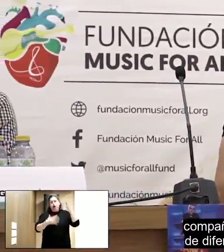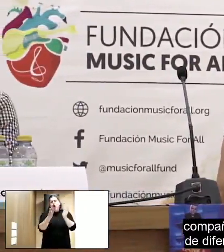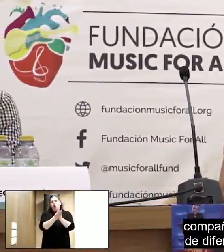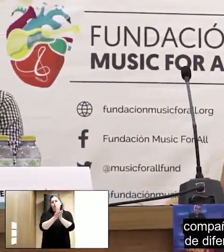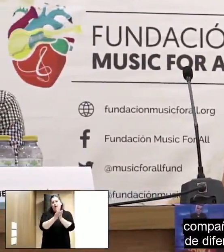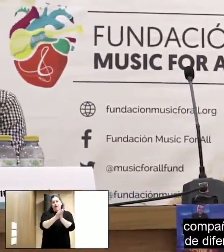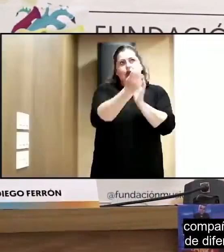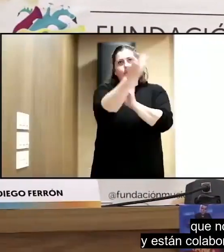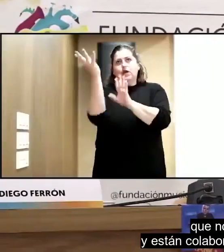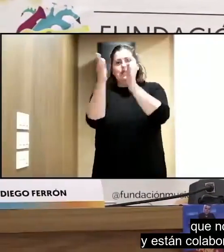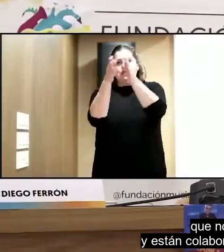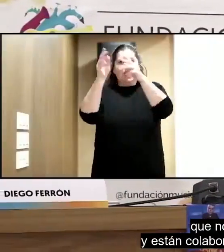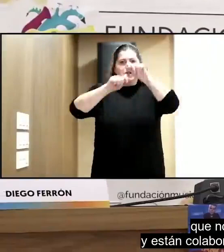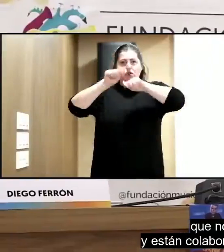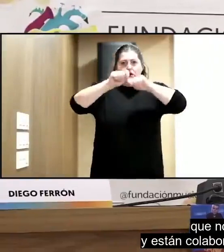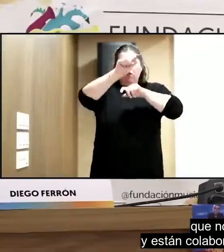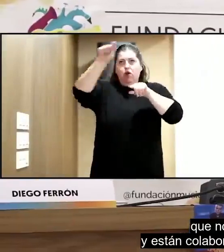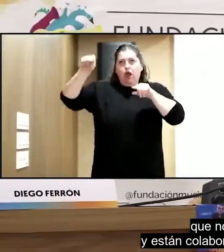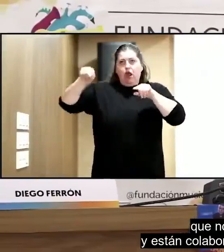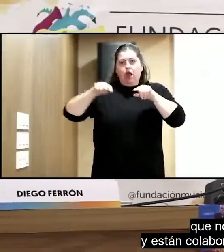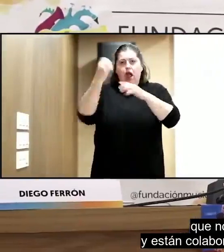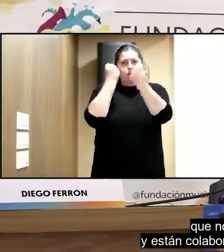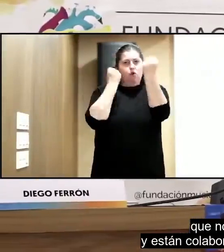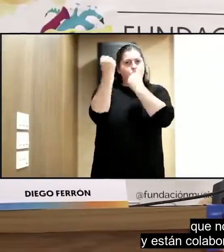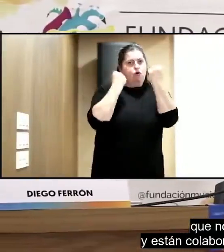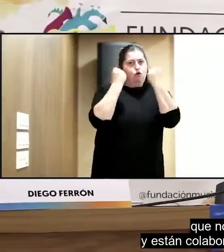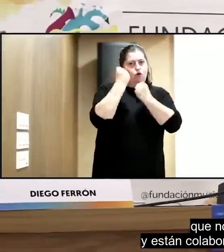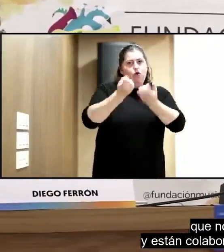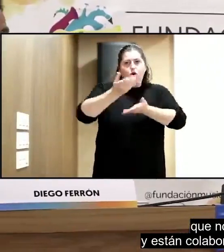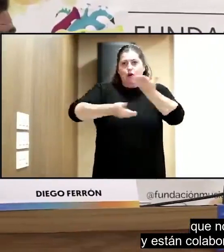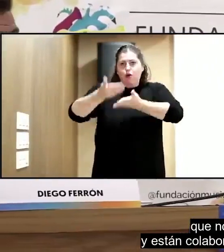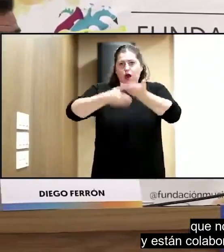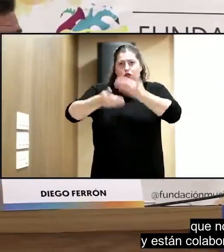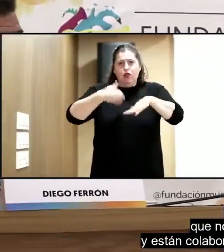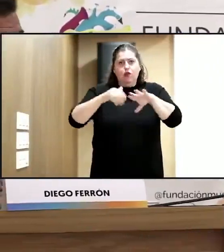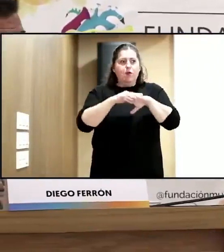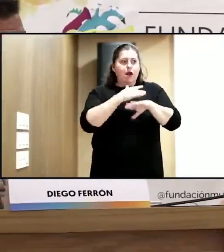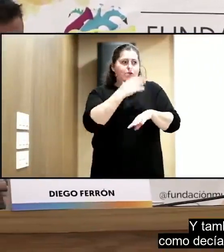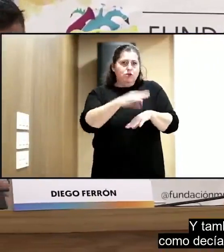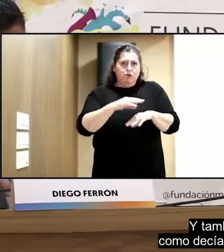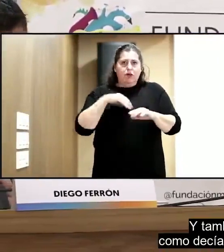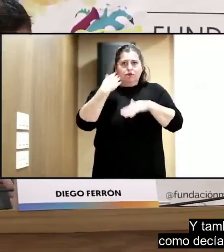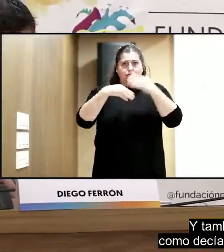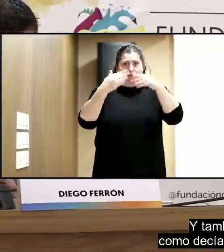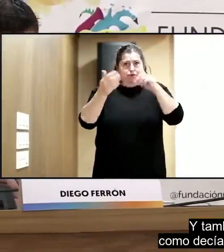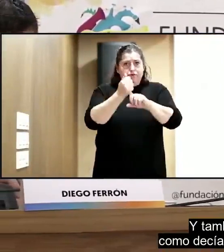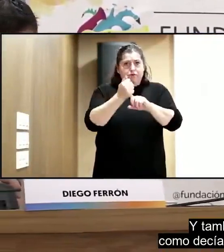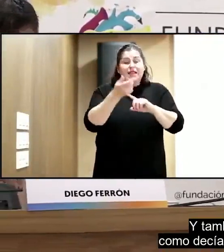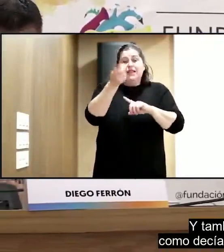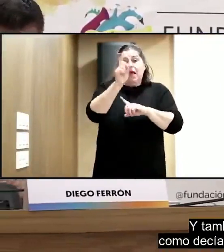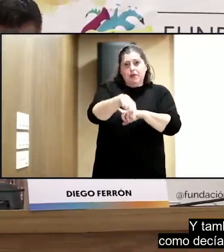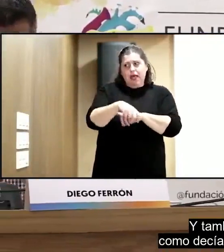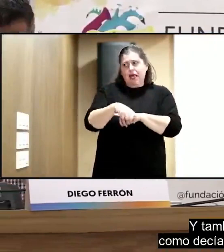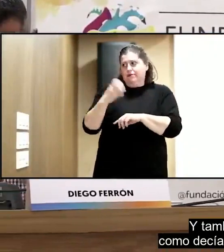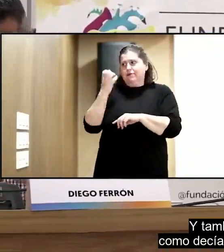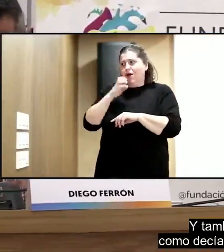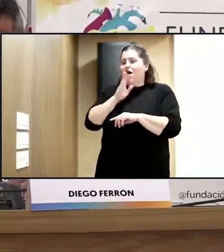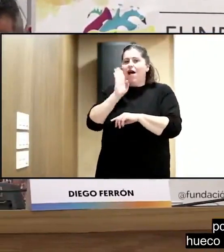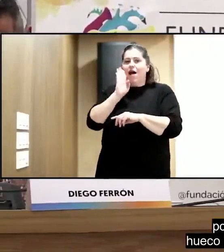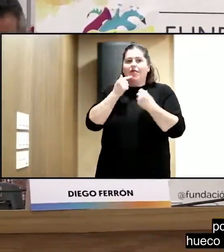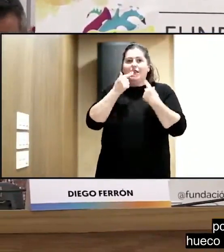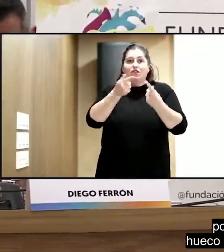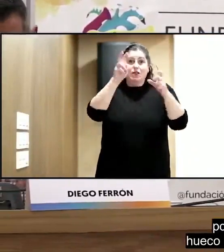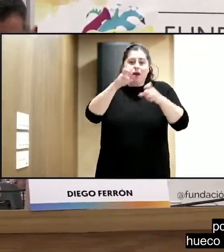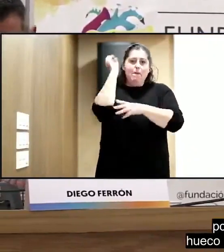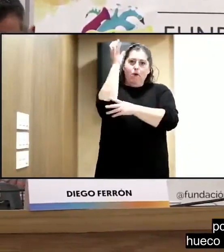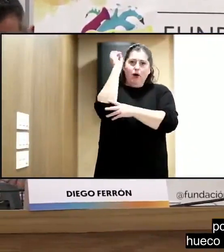diferentes asociaciones que nos están apoyando y están colaborando para que sean posibles. Y también, por supuesto, como decía Diego, los ponentes